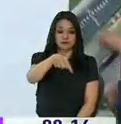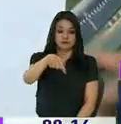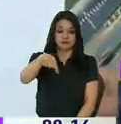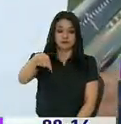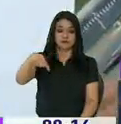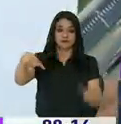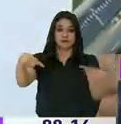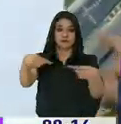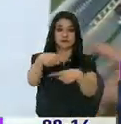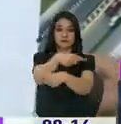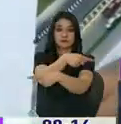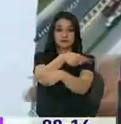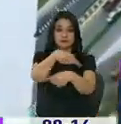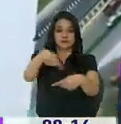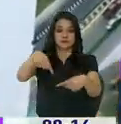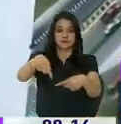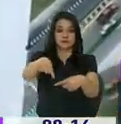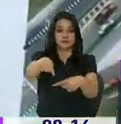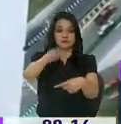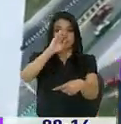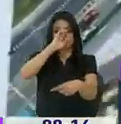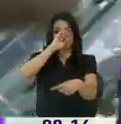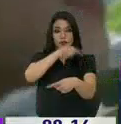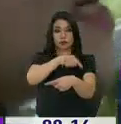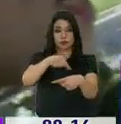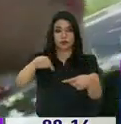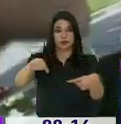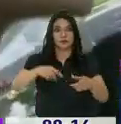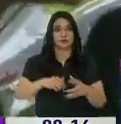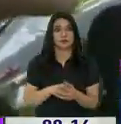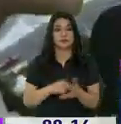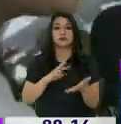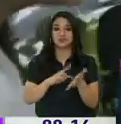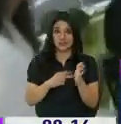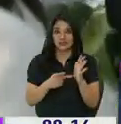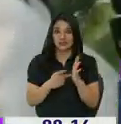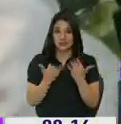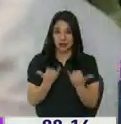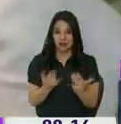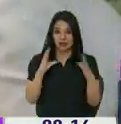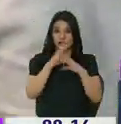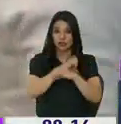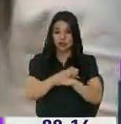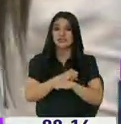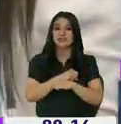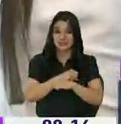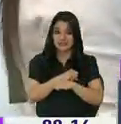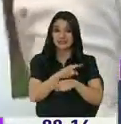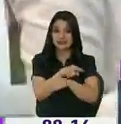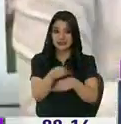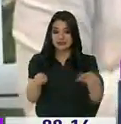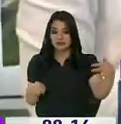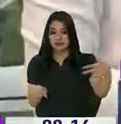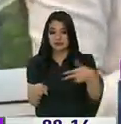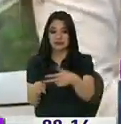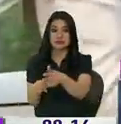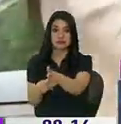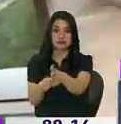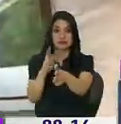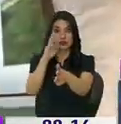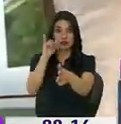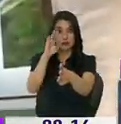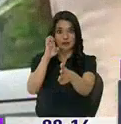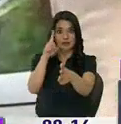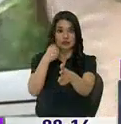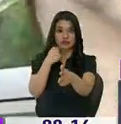contrario por la autopista General Rumiñahui. Lo que quiere decir entonces que desde hoy en la noche sí va a haber esta posibilidad que es la inquietud de Roberto,